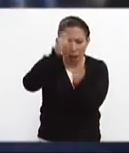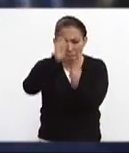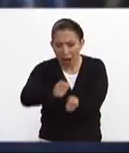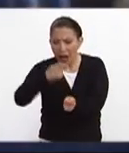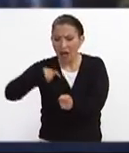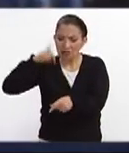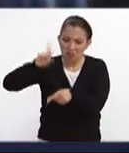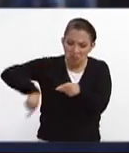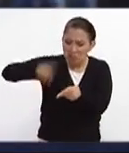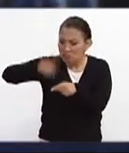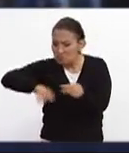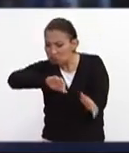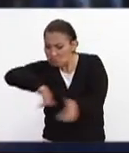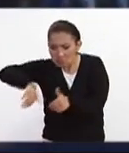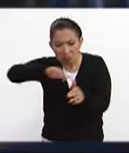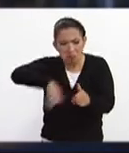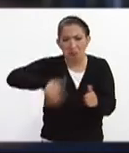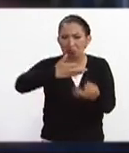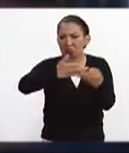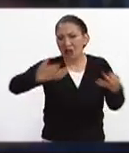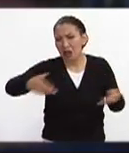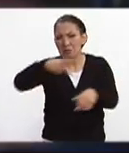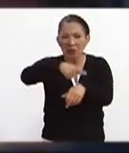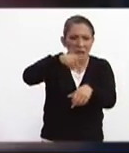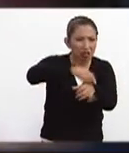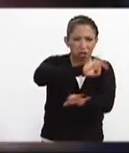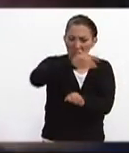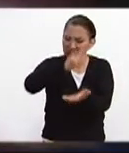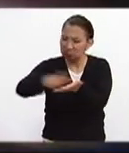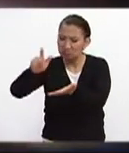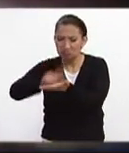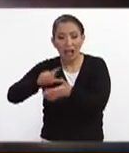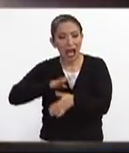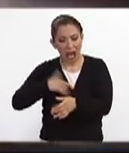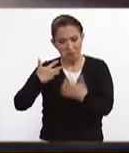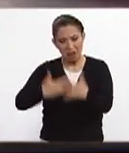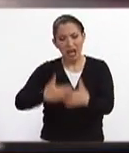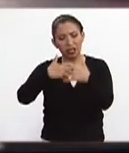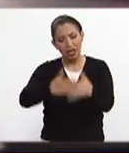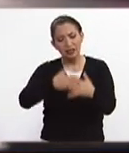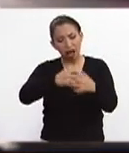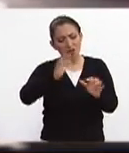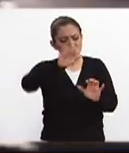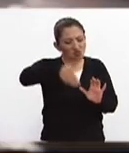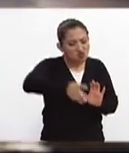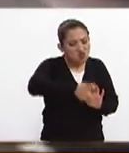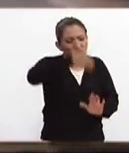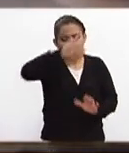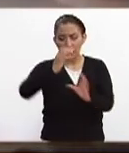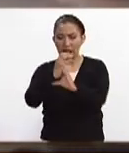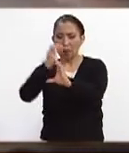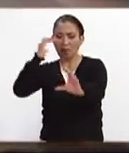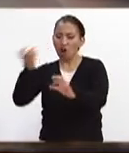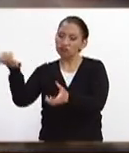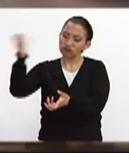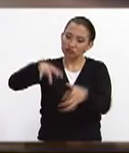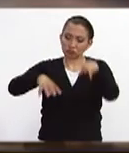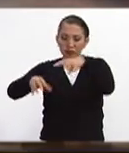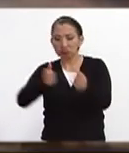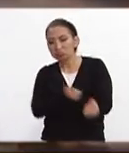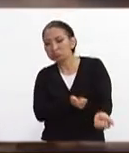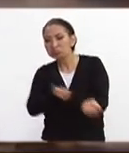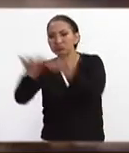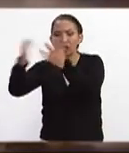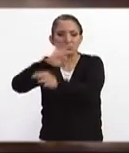están recogiendo pues absolutamente todos los escombros que se quedaron en este lugar hay maquinaria pesada hay algunos camiones que ya se están llevando